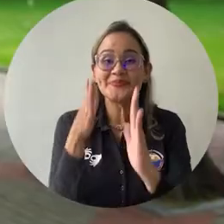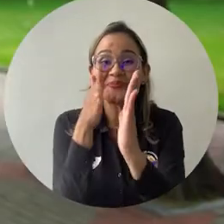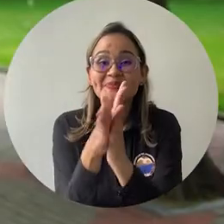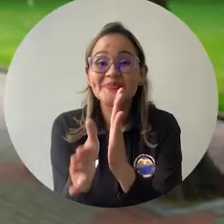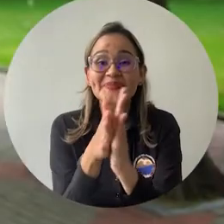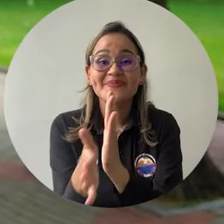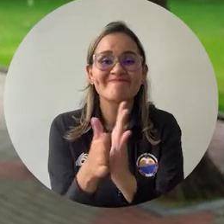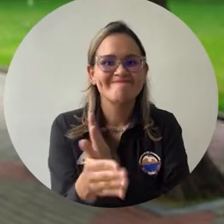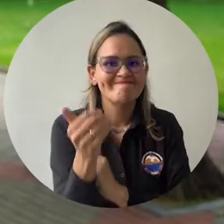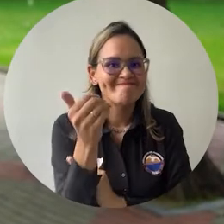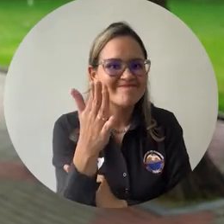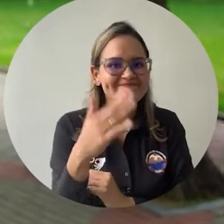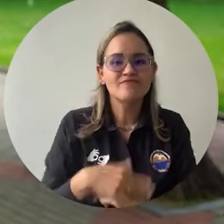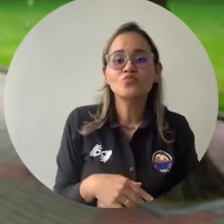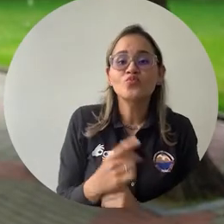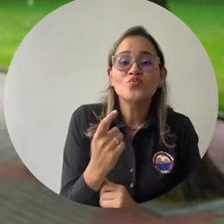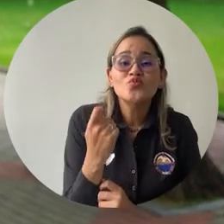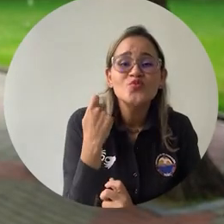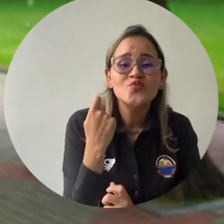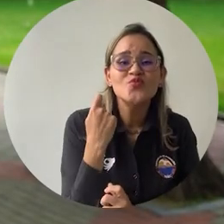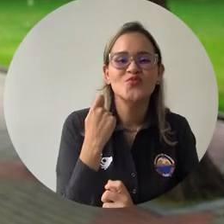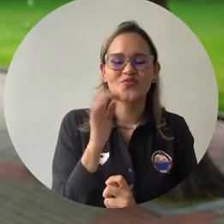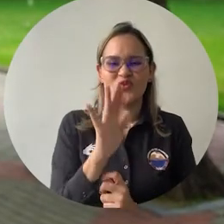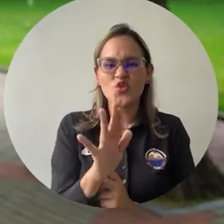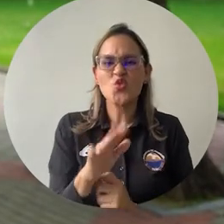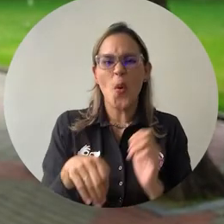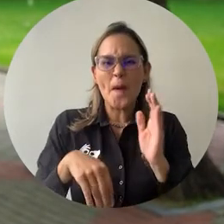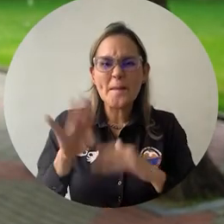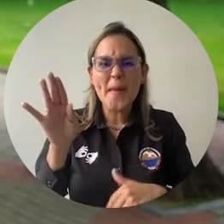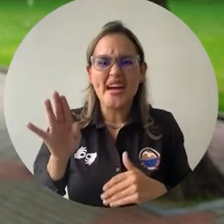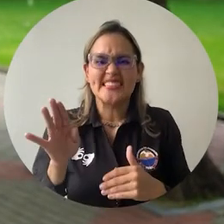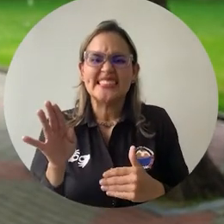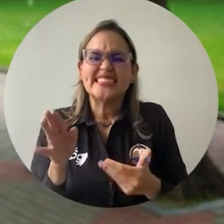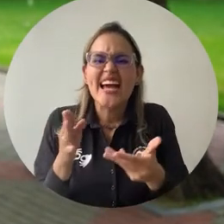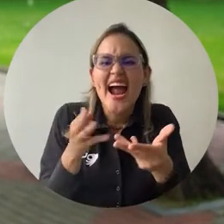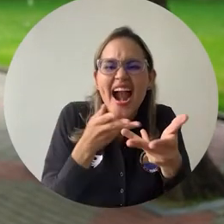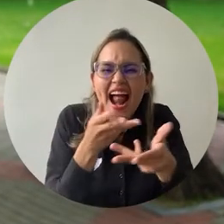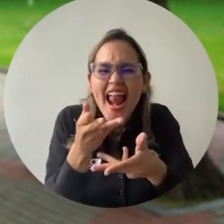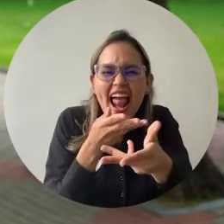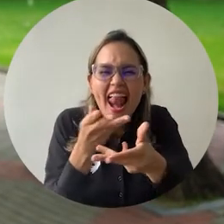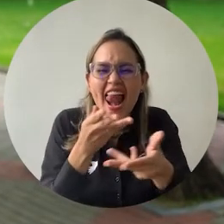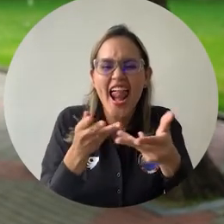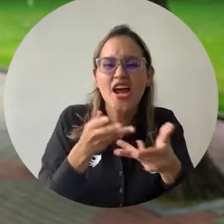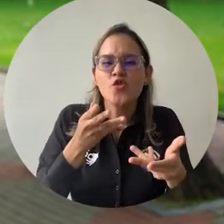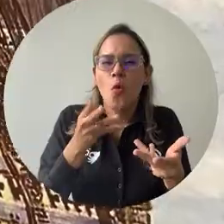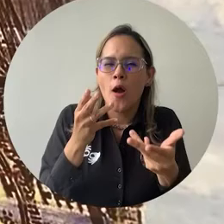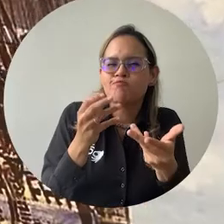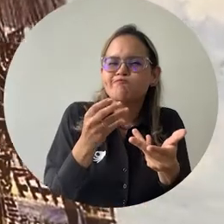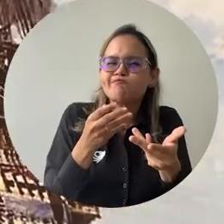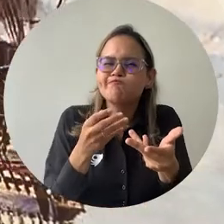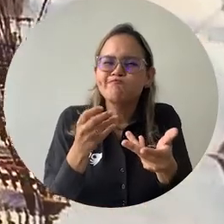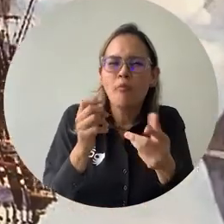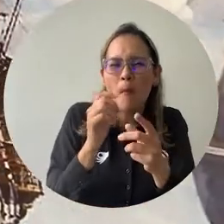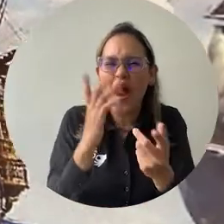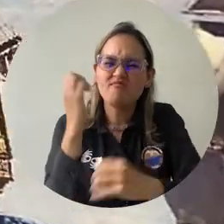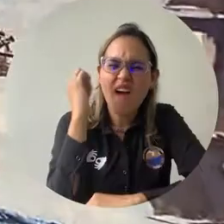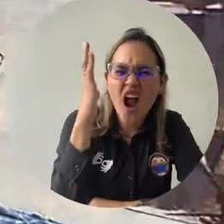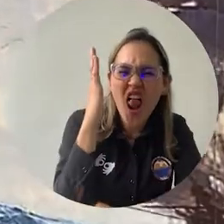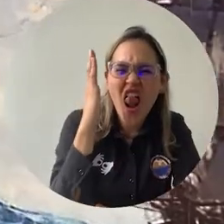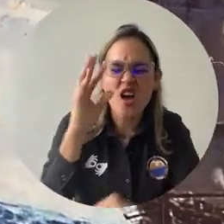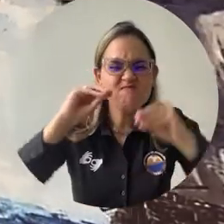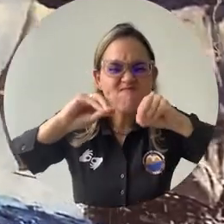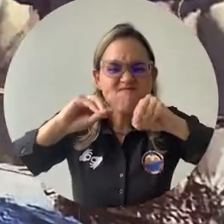Les contamos que recientemente se realizó un taller de emprendedores del aviturismo o avistamiento de aves. Esta iniciativa estuvo